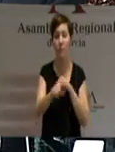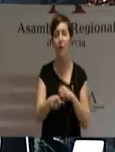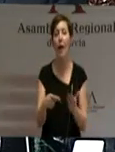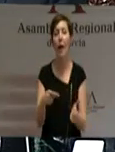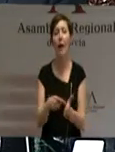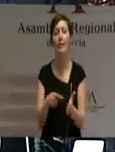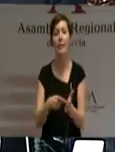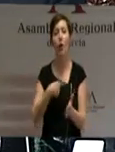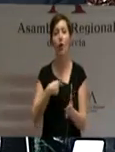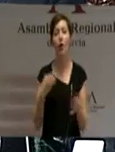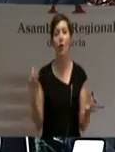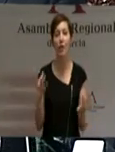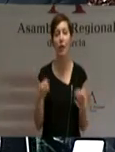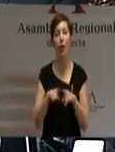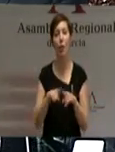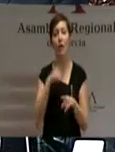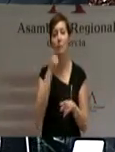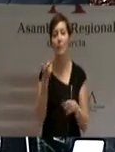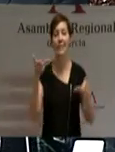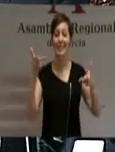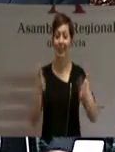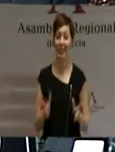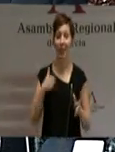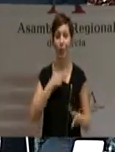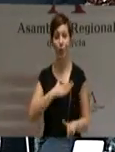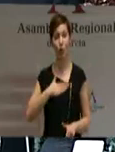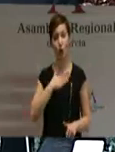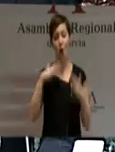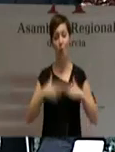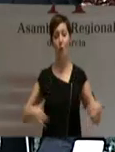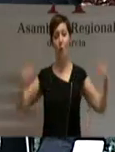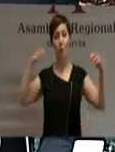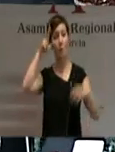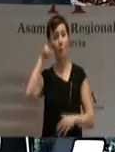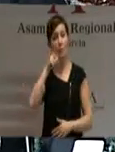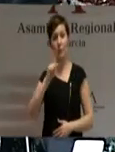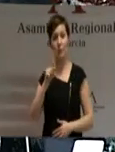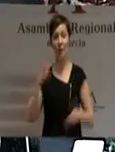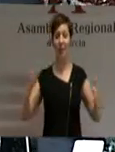hagamos menos moqueta y más calle, más cercanía y menos despacho,